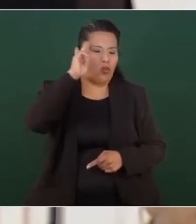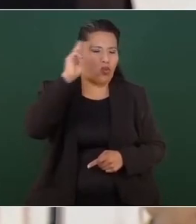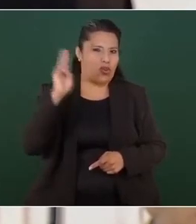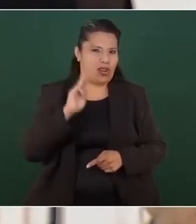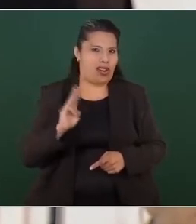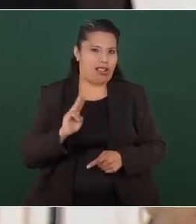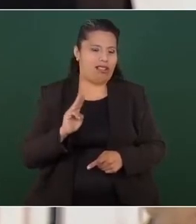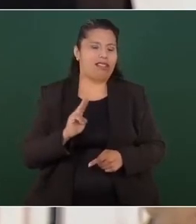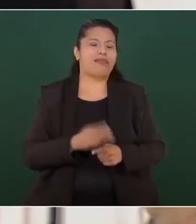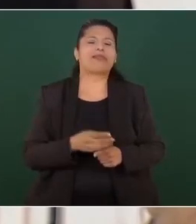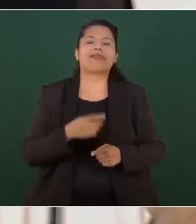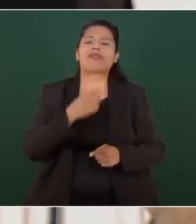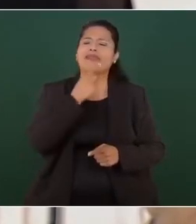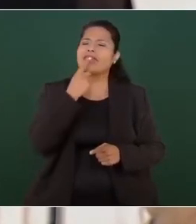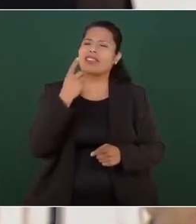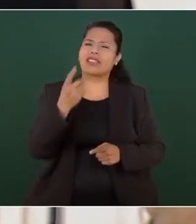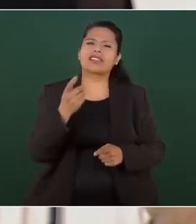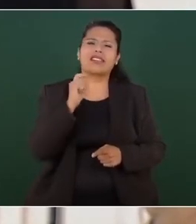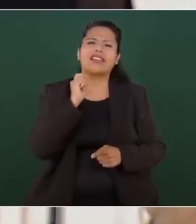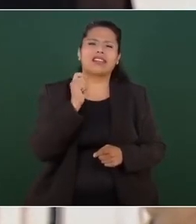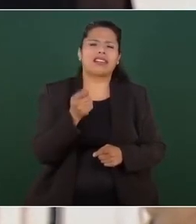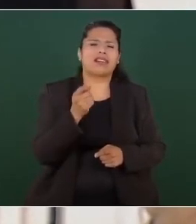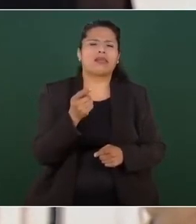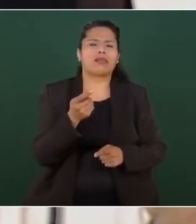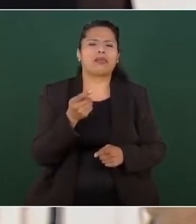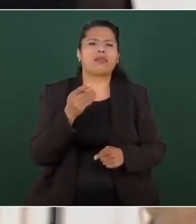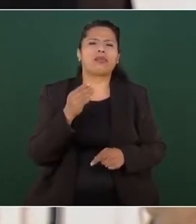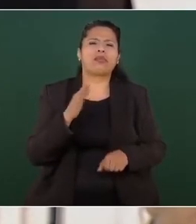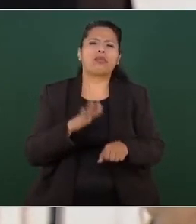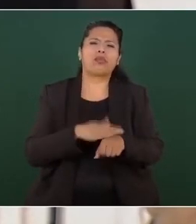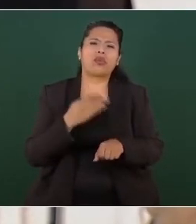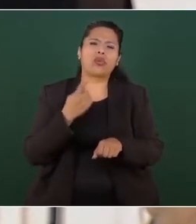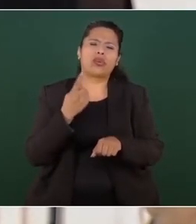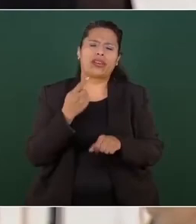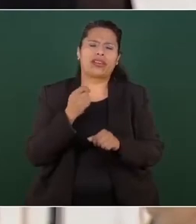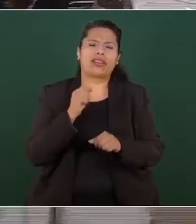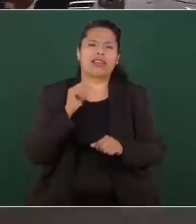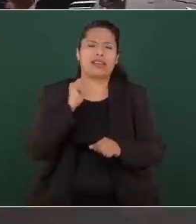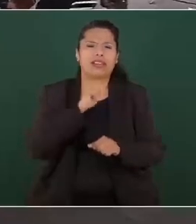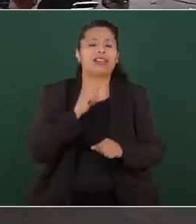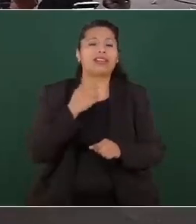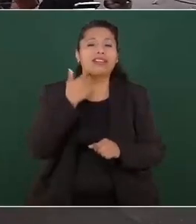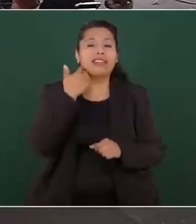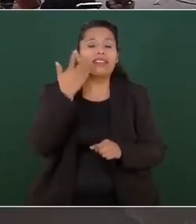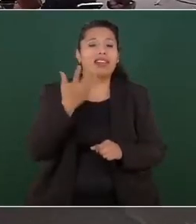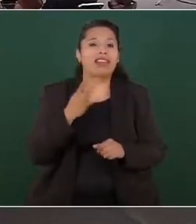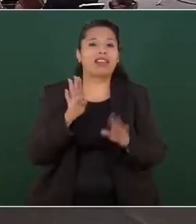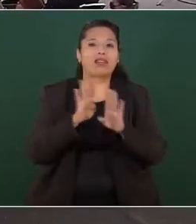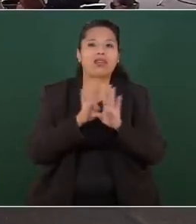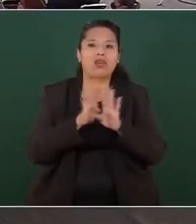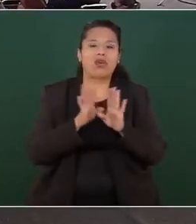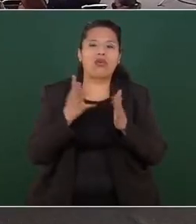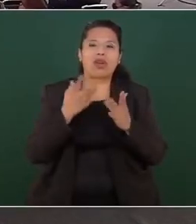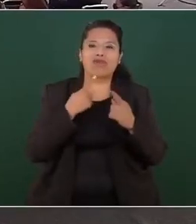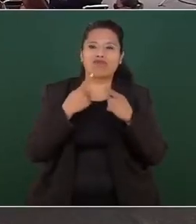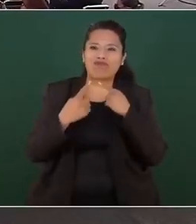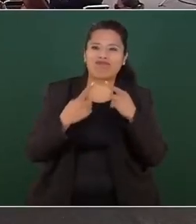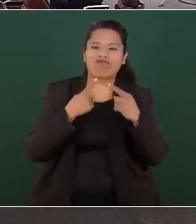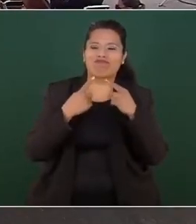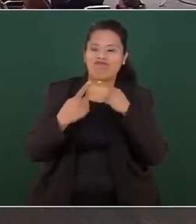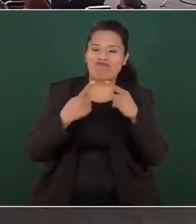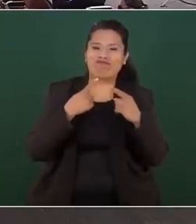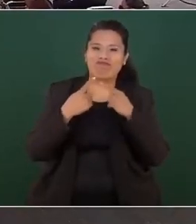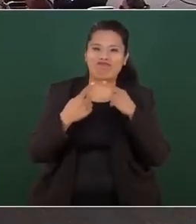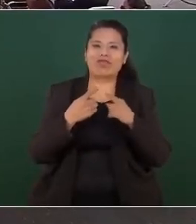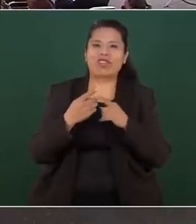pasados, hace poco, se habló que presuntamente buscó negociar con la oposición desde esta